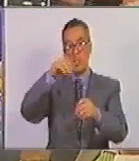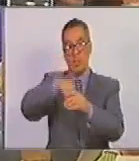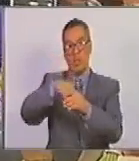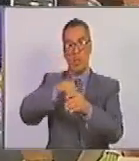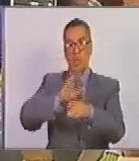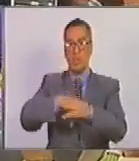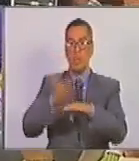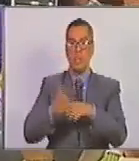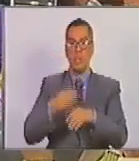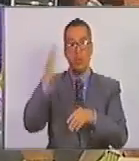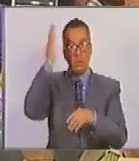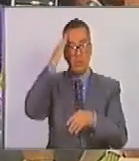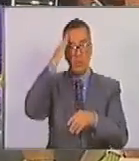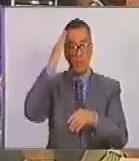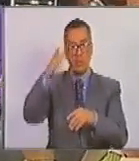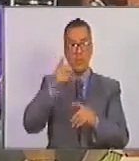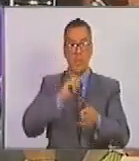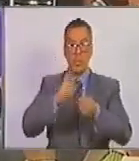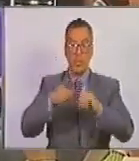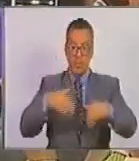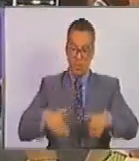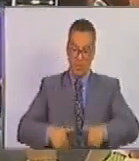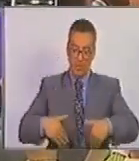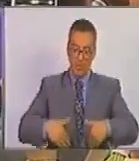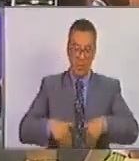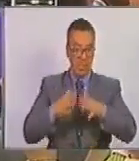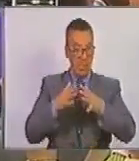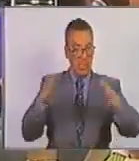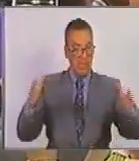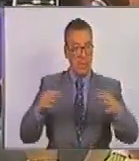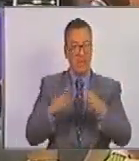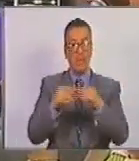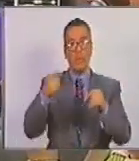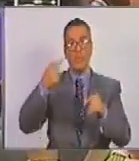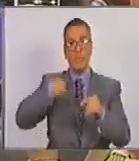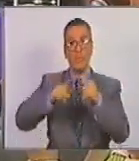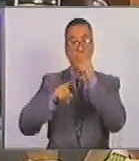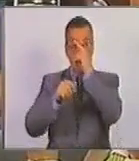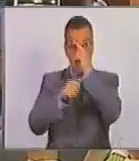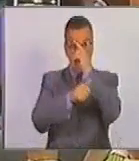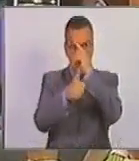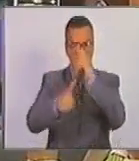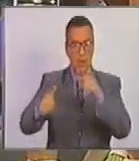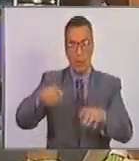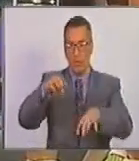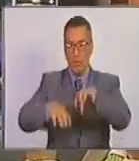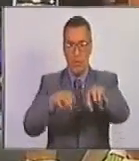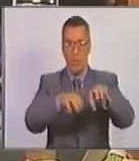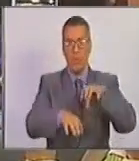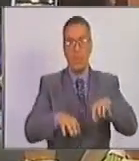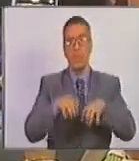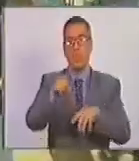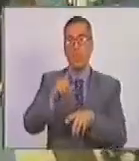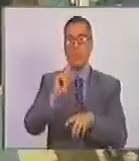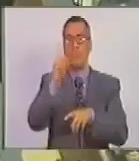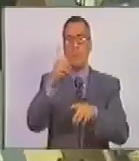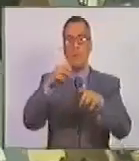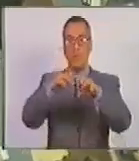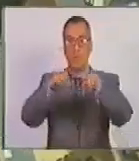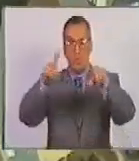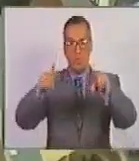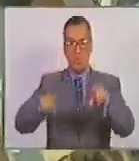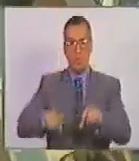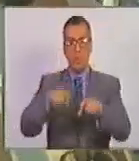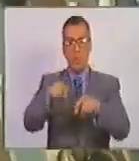porque sé que han hecho un esfuerzo grande, por ejemplo, para tener en cada capital del Estado una oficina